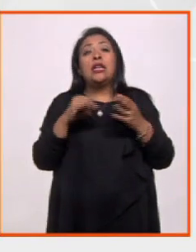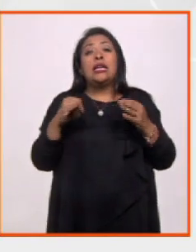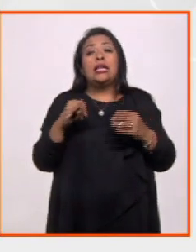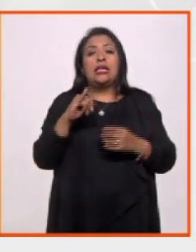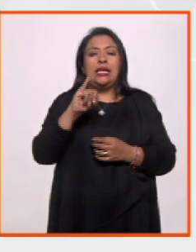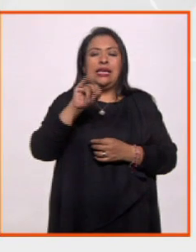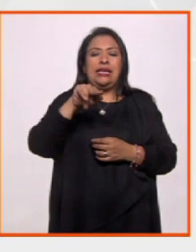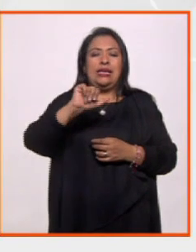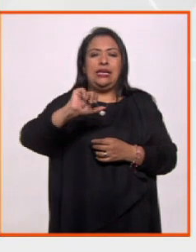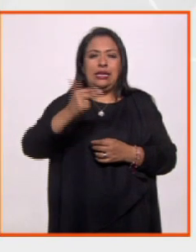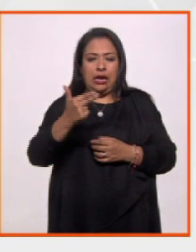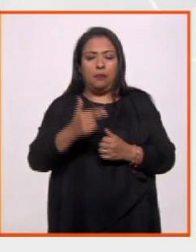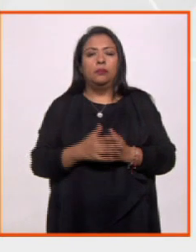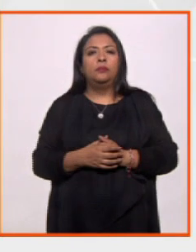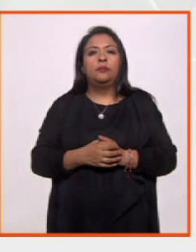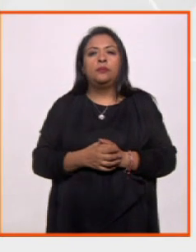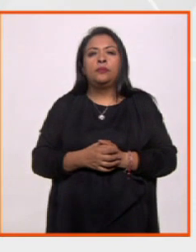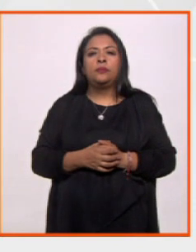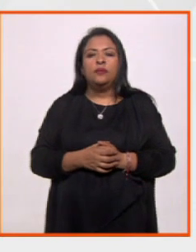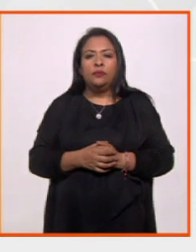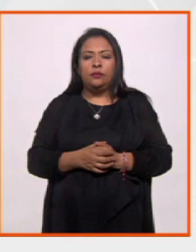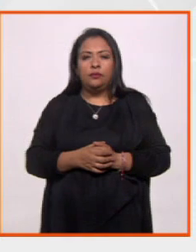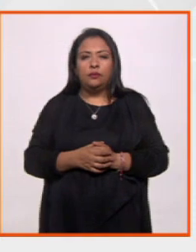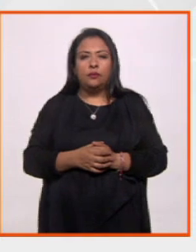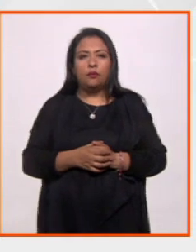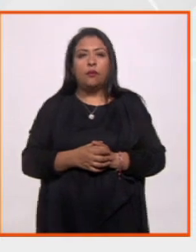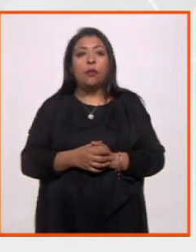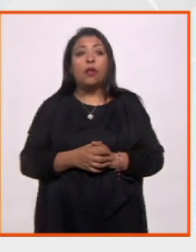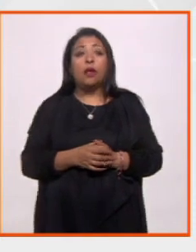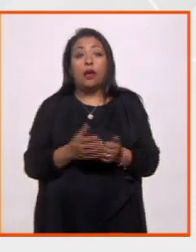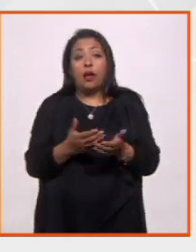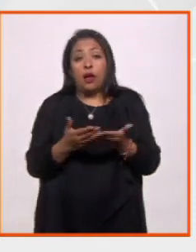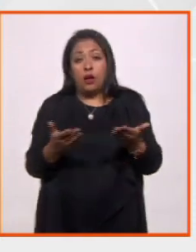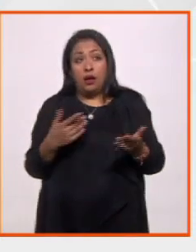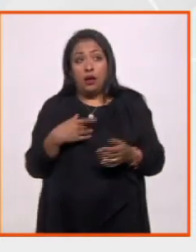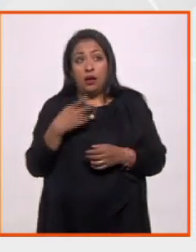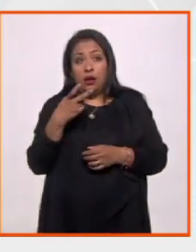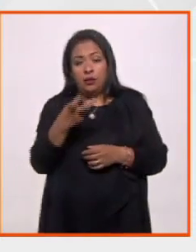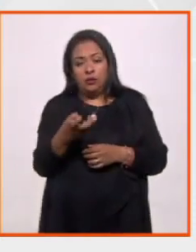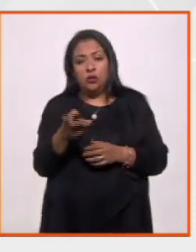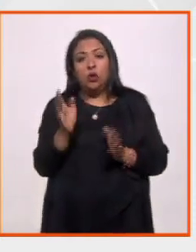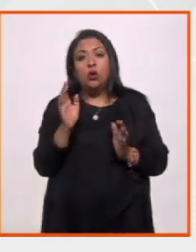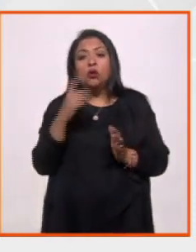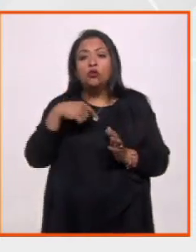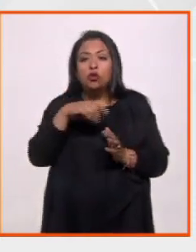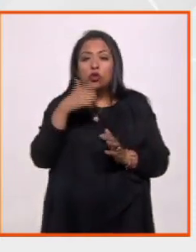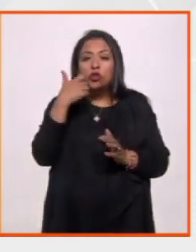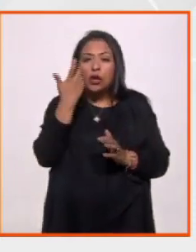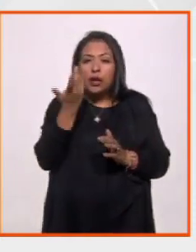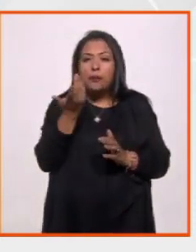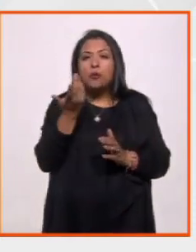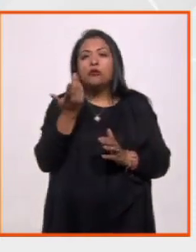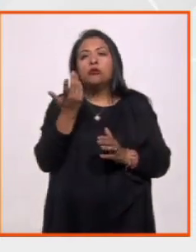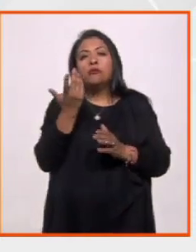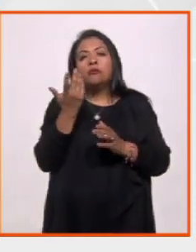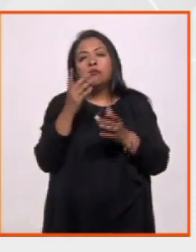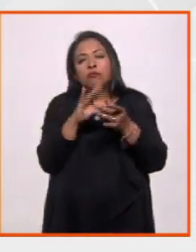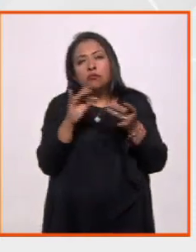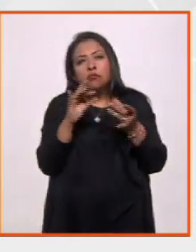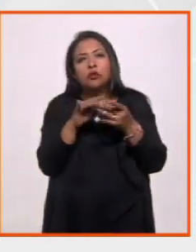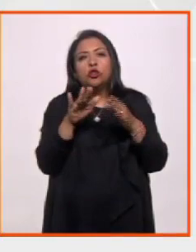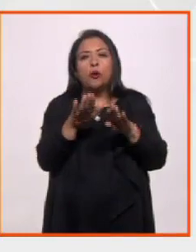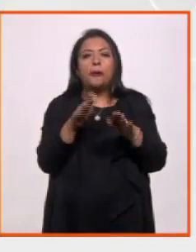Nacional de Antropología e Historia. En este caso, hacemos referencias al grupo